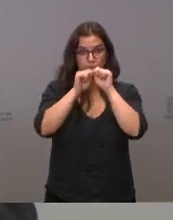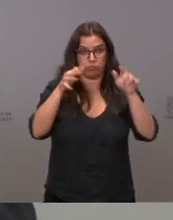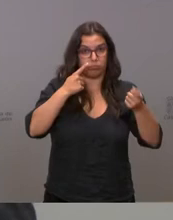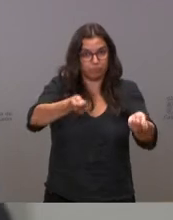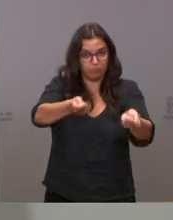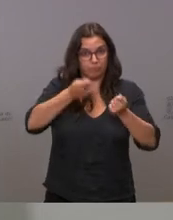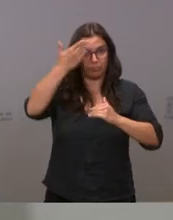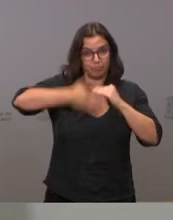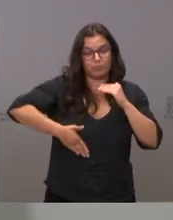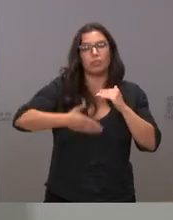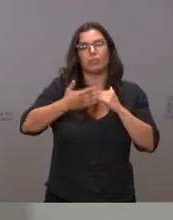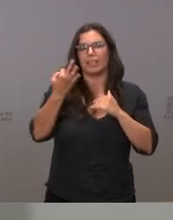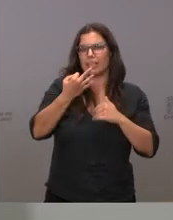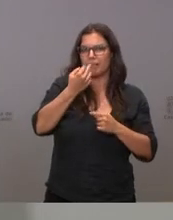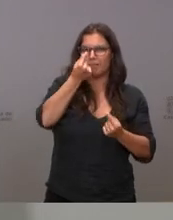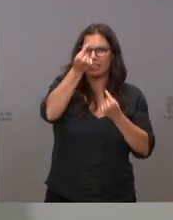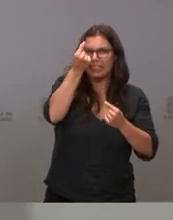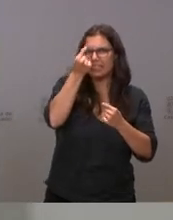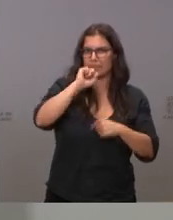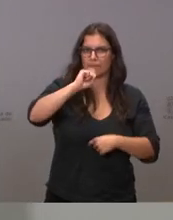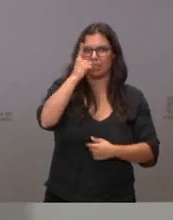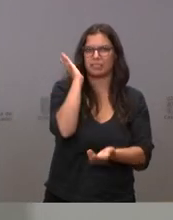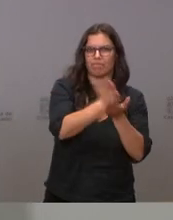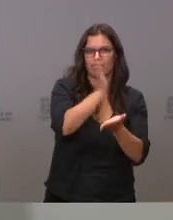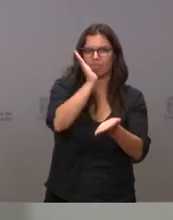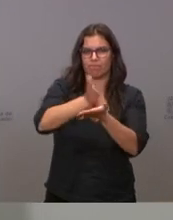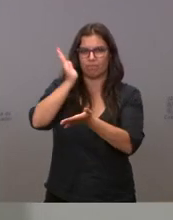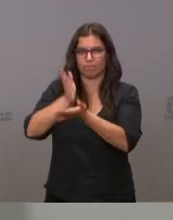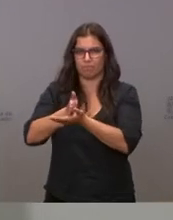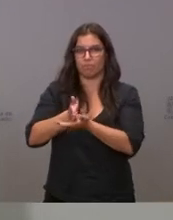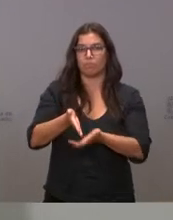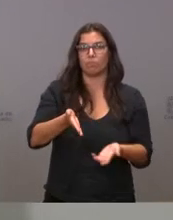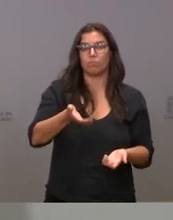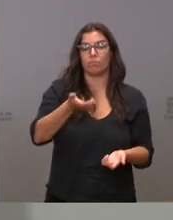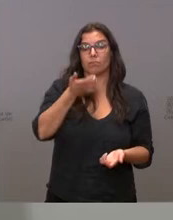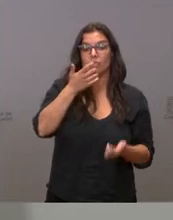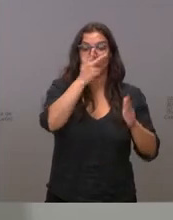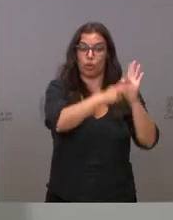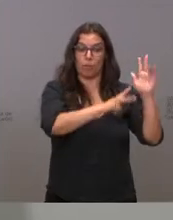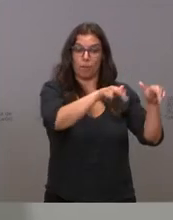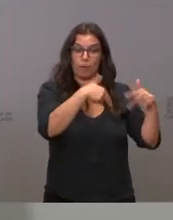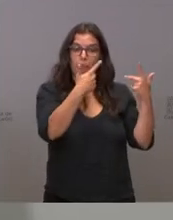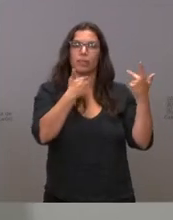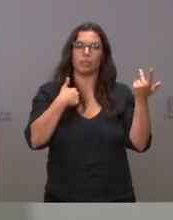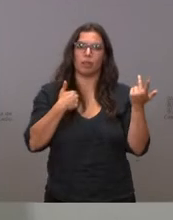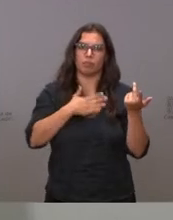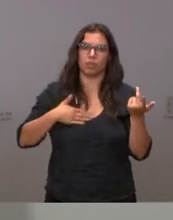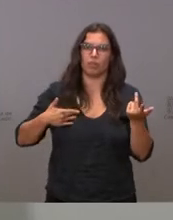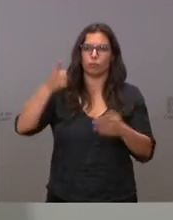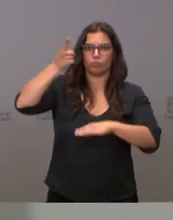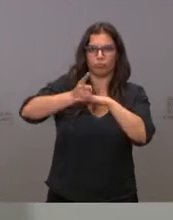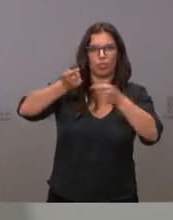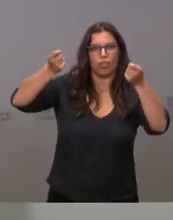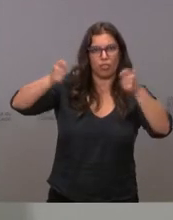extremar las medidas sancionadoras y utilizar, en la medida que la norma nos lo permite, el cierre